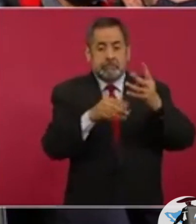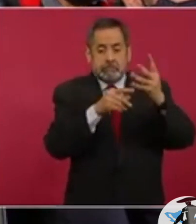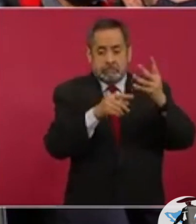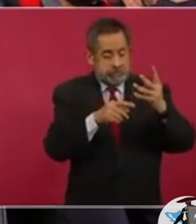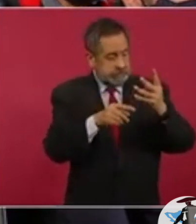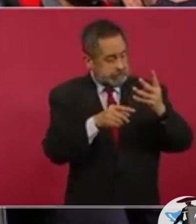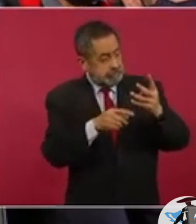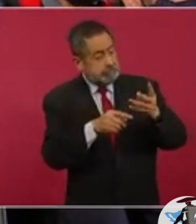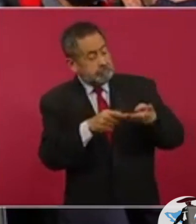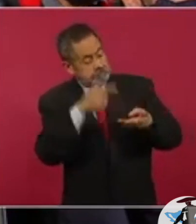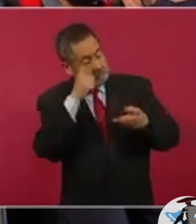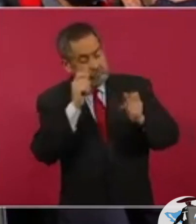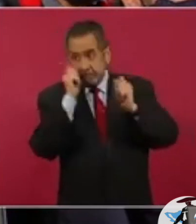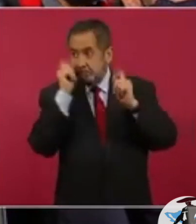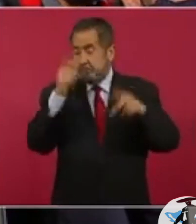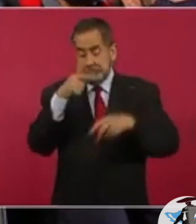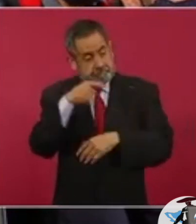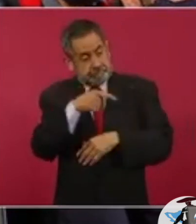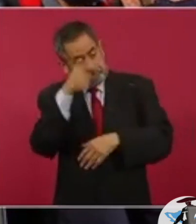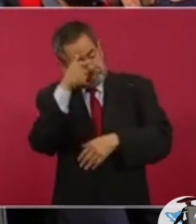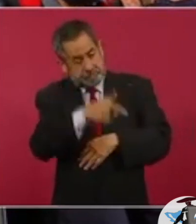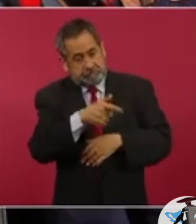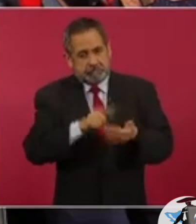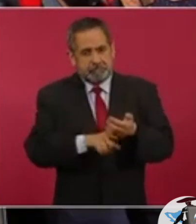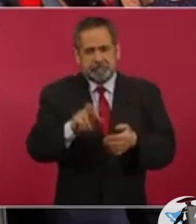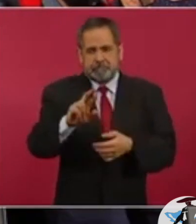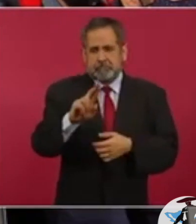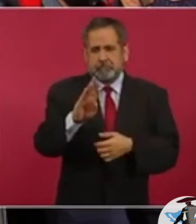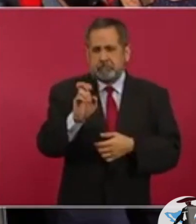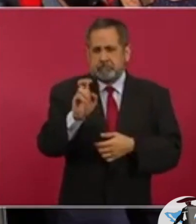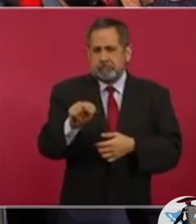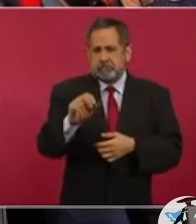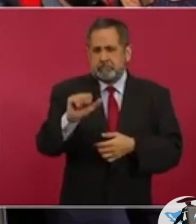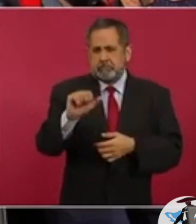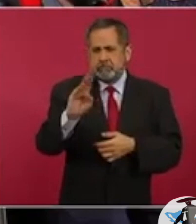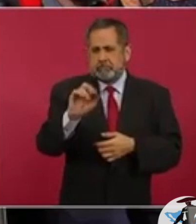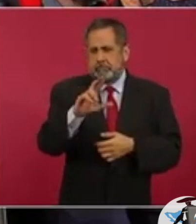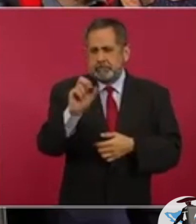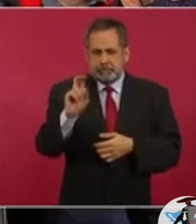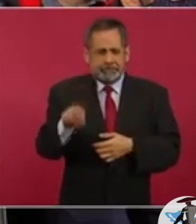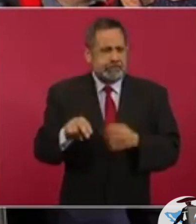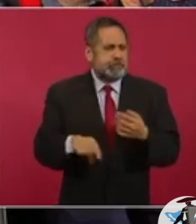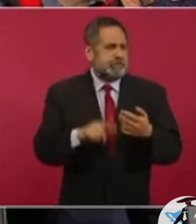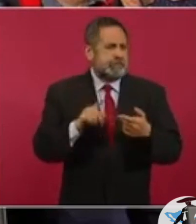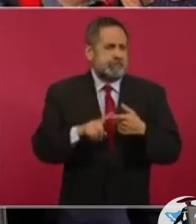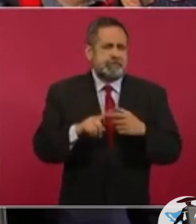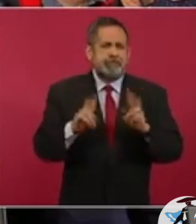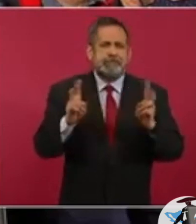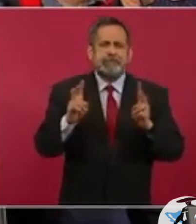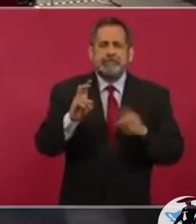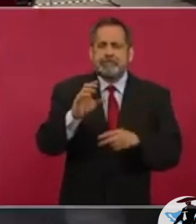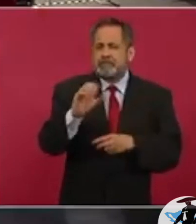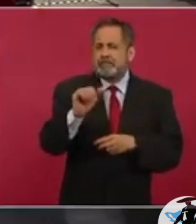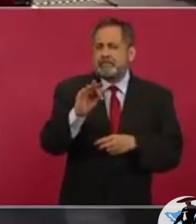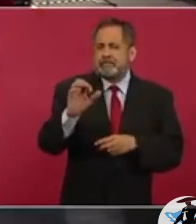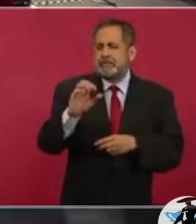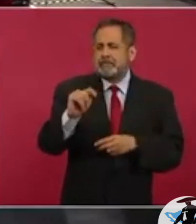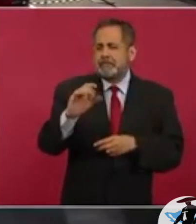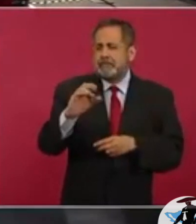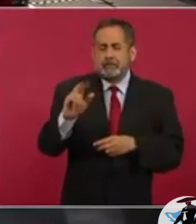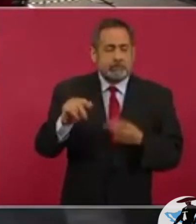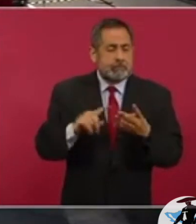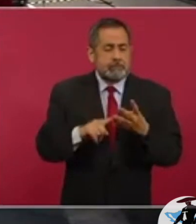y esto es parte de la sorpresa de las redes, como Rubén Albarrán de Café Tacuba, o firmó Ofelia